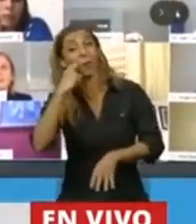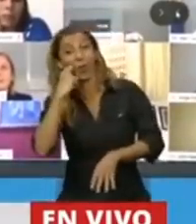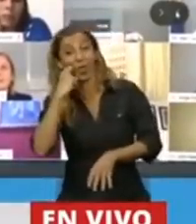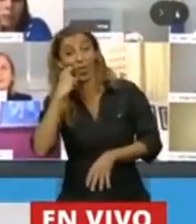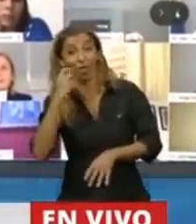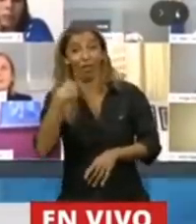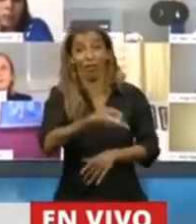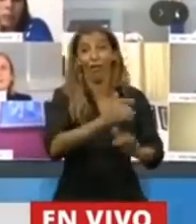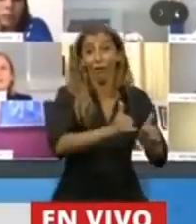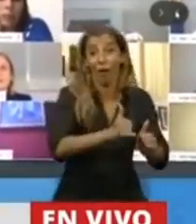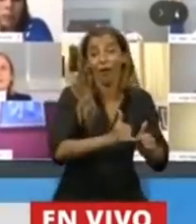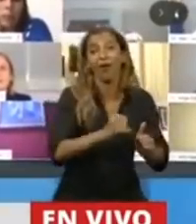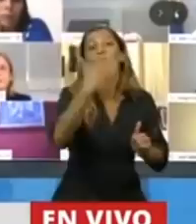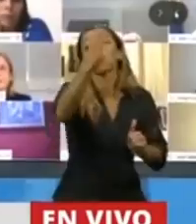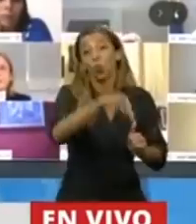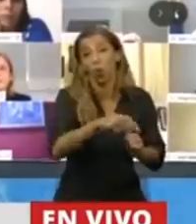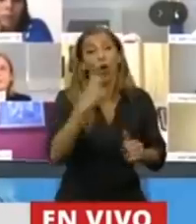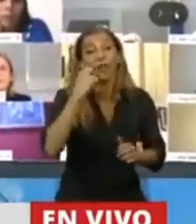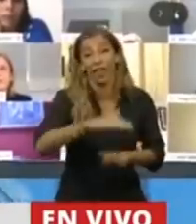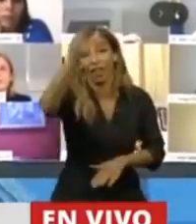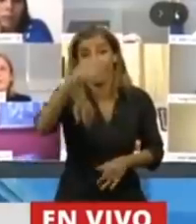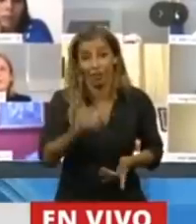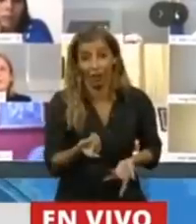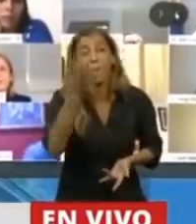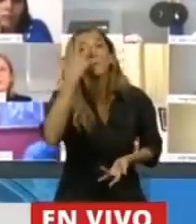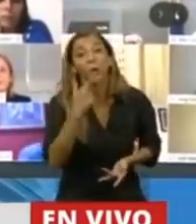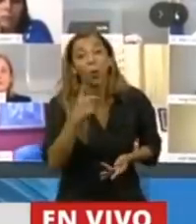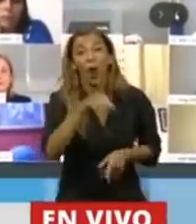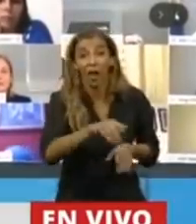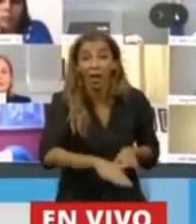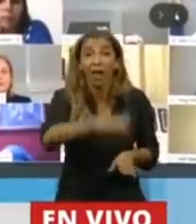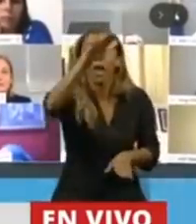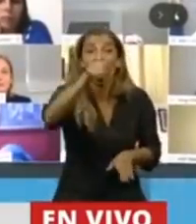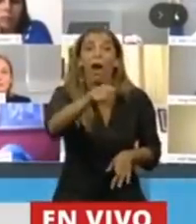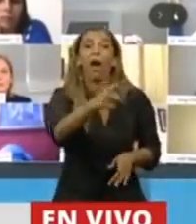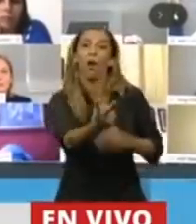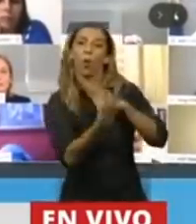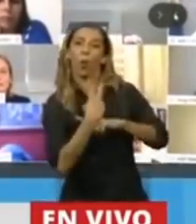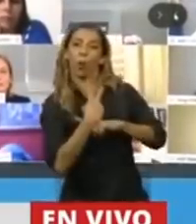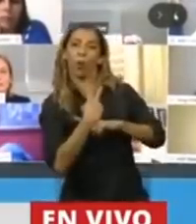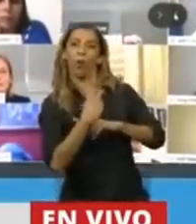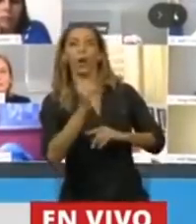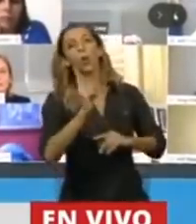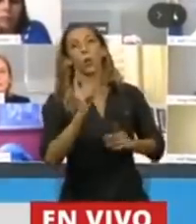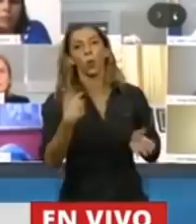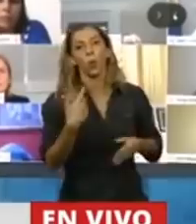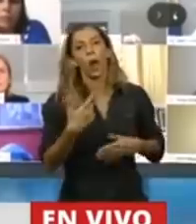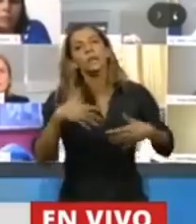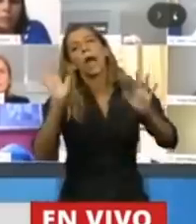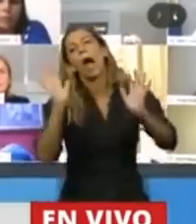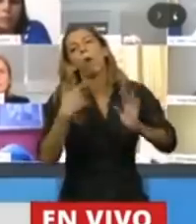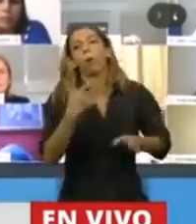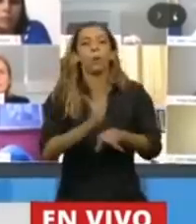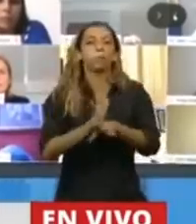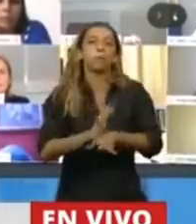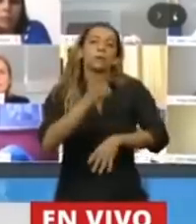qué, cuando a mí me toque llegar a la de ellos, quiero que me cuiden, no que sea un valor fungible para que arranque la economía y que se muera, que se tiene que